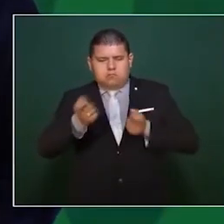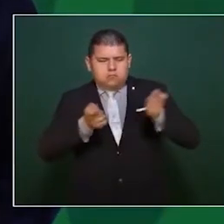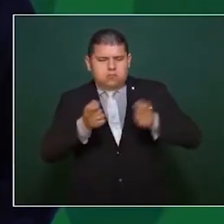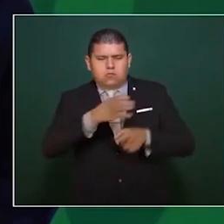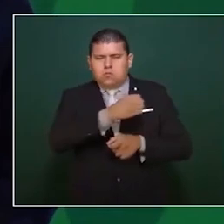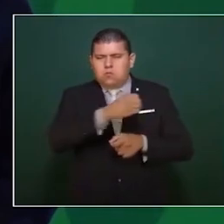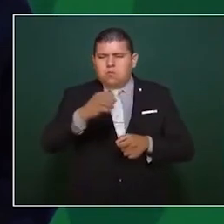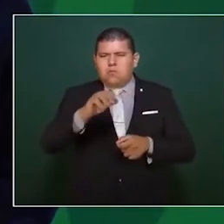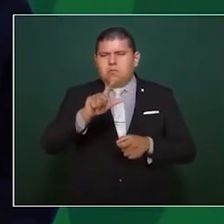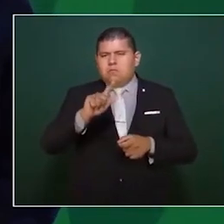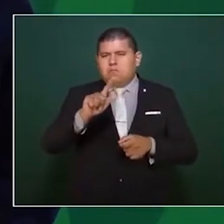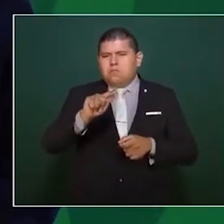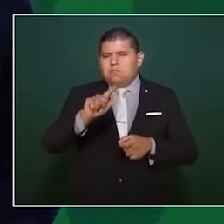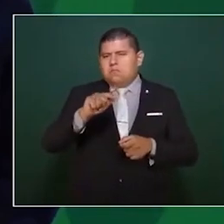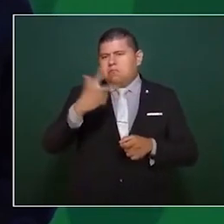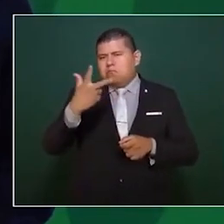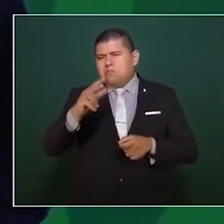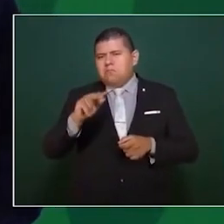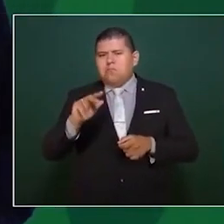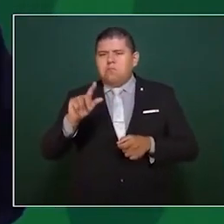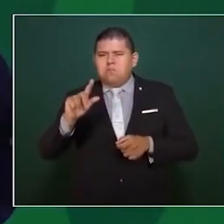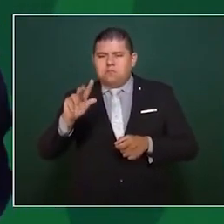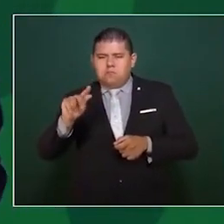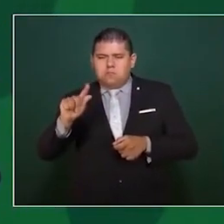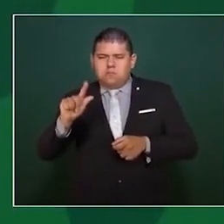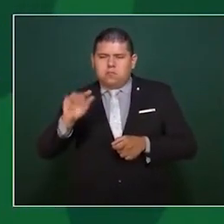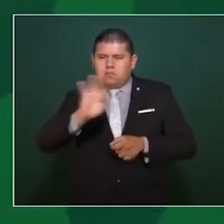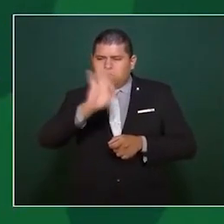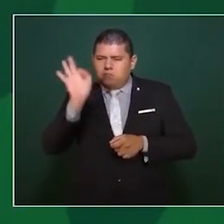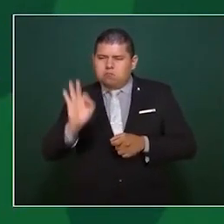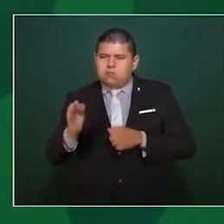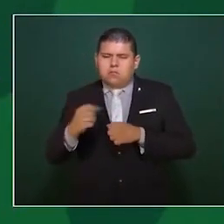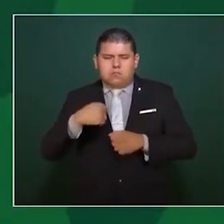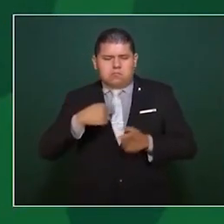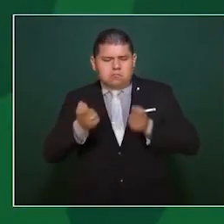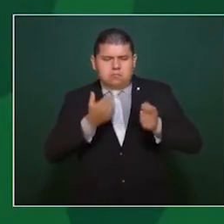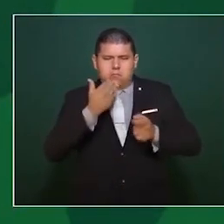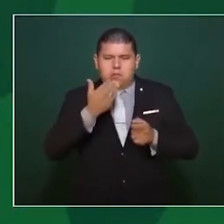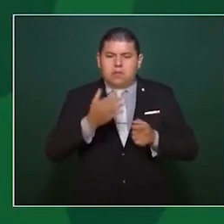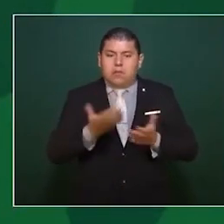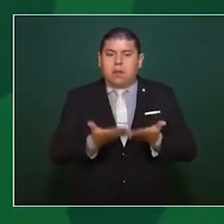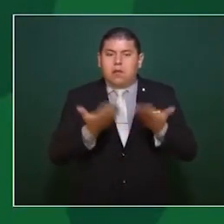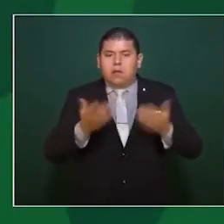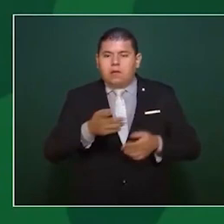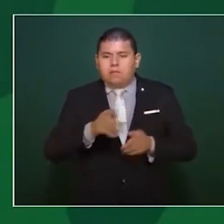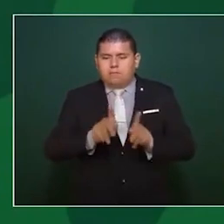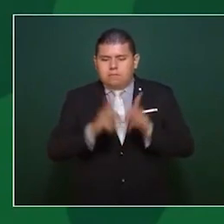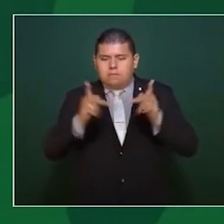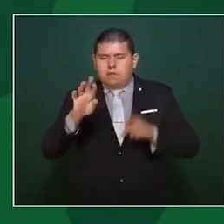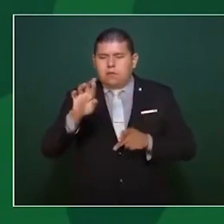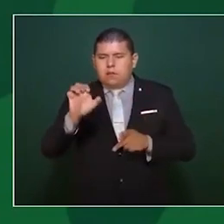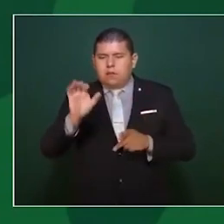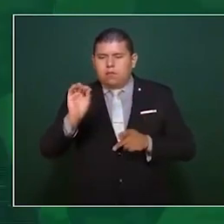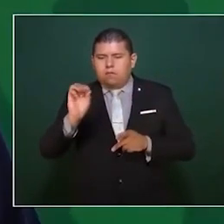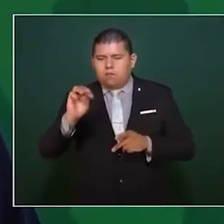68, 70. Publicó el Reforma una encuesta hace una semana,